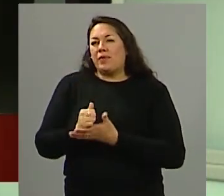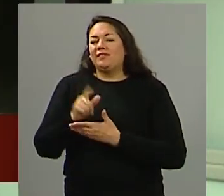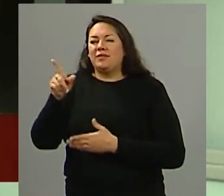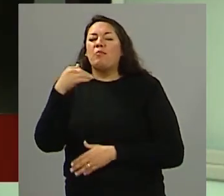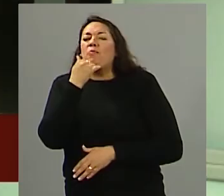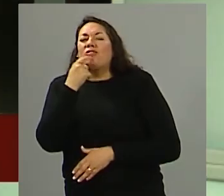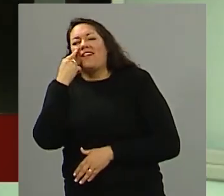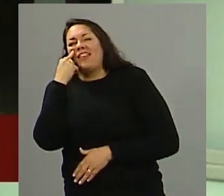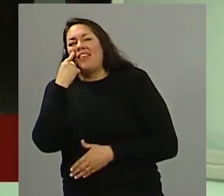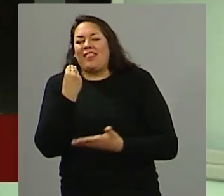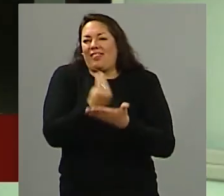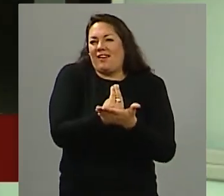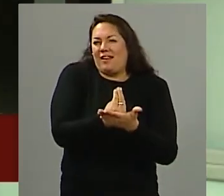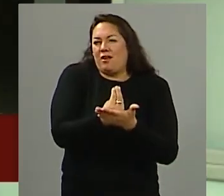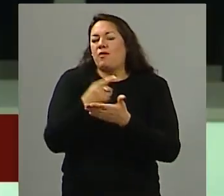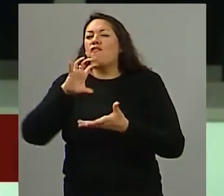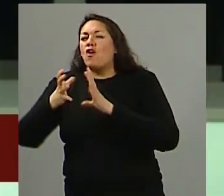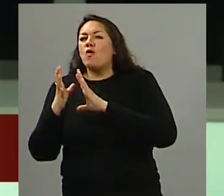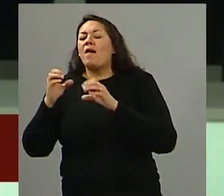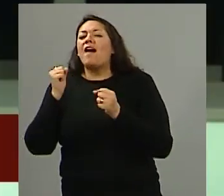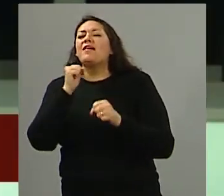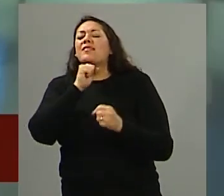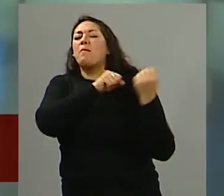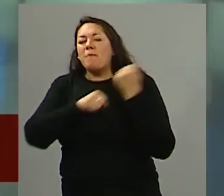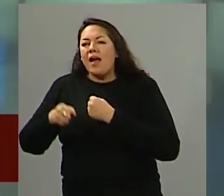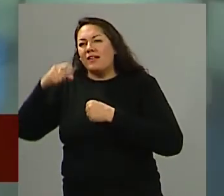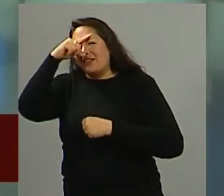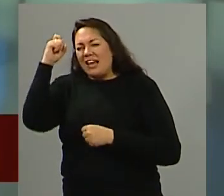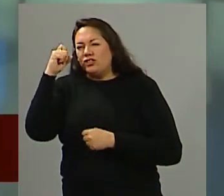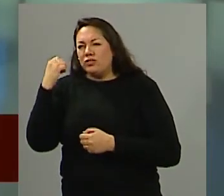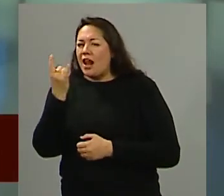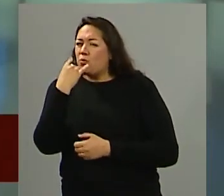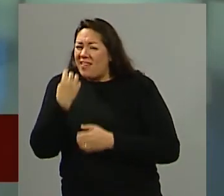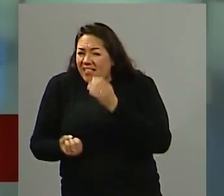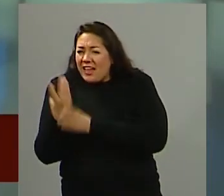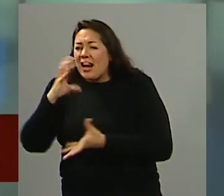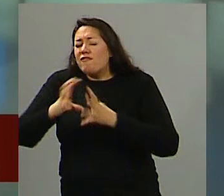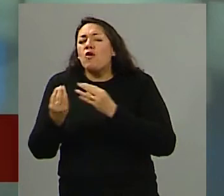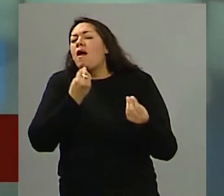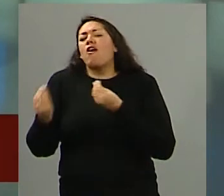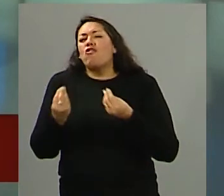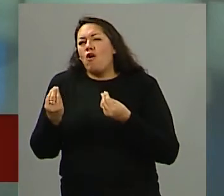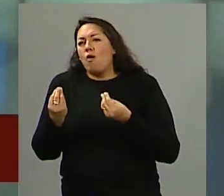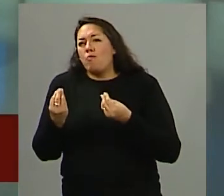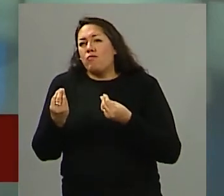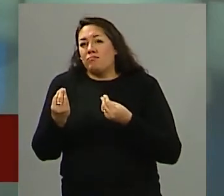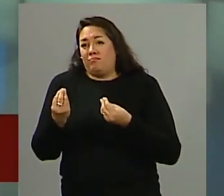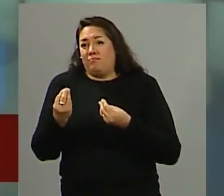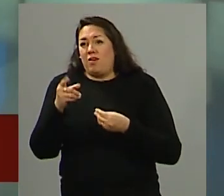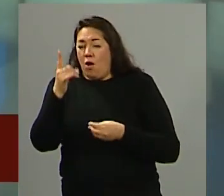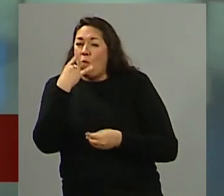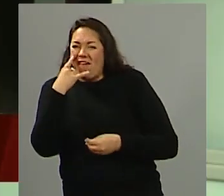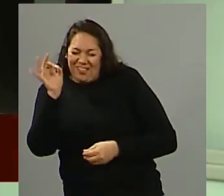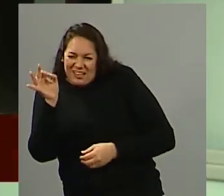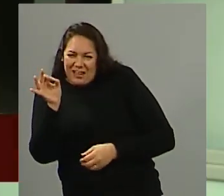intendenta ¿cómo entendés que hay que trabajarlo a esto? porque hablábamos de que la gente de las heras lo sabe pero el mendocino en general no o no